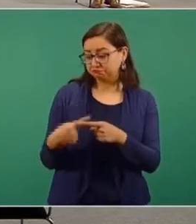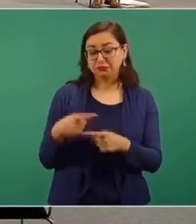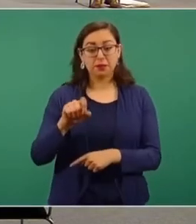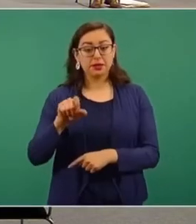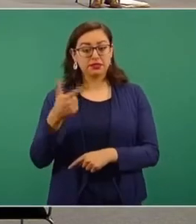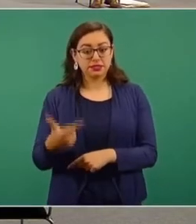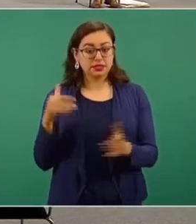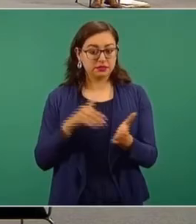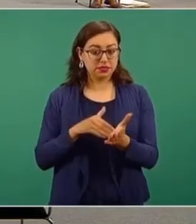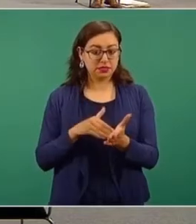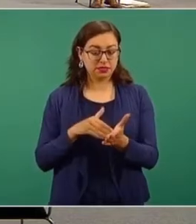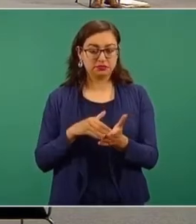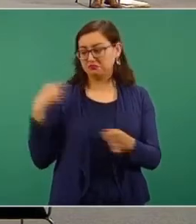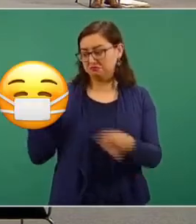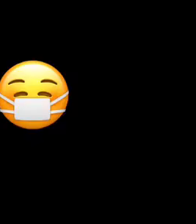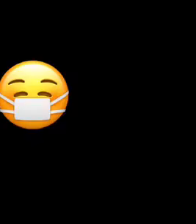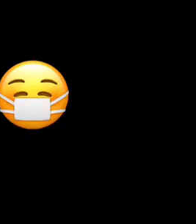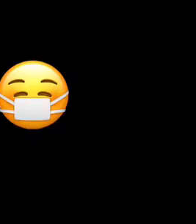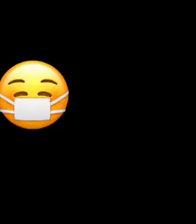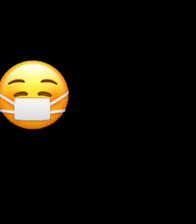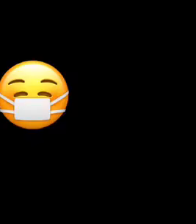en estos días.